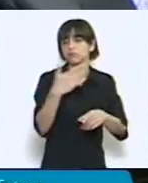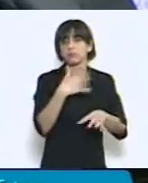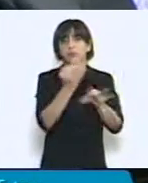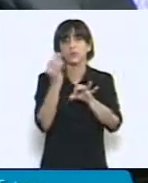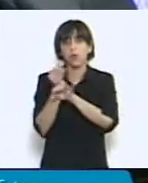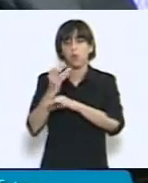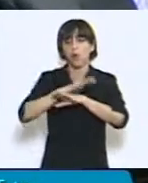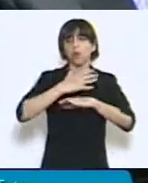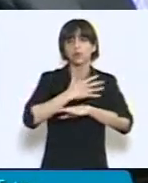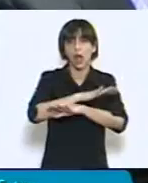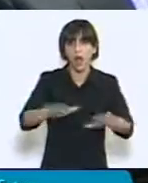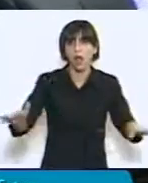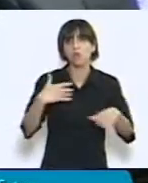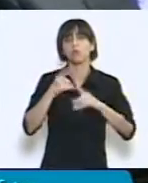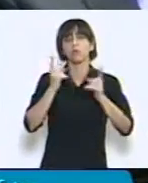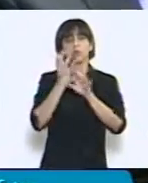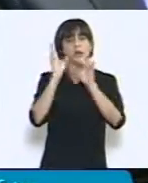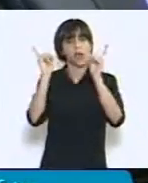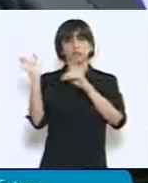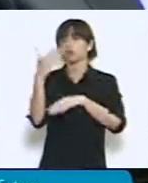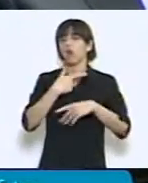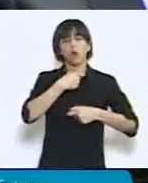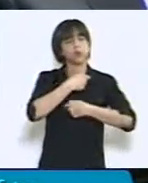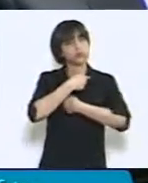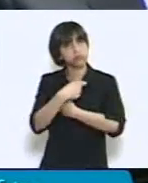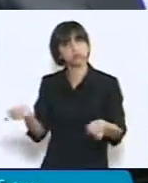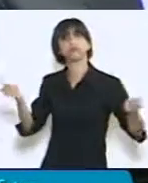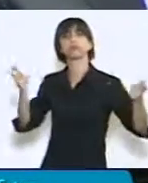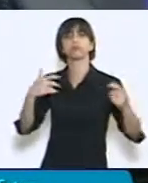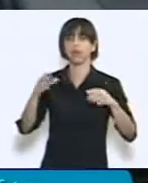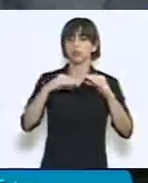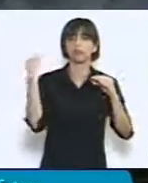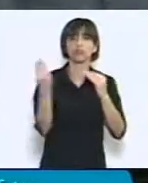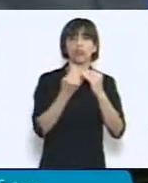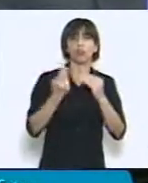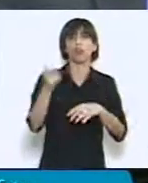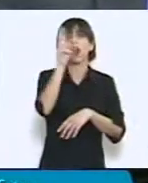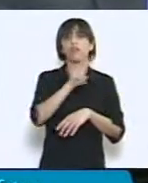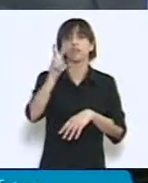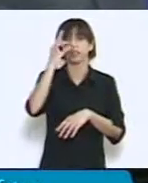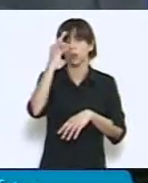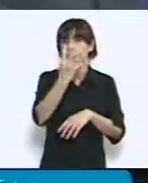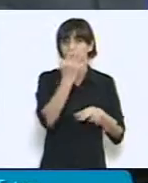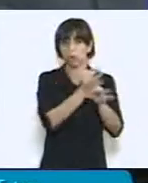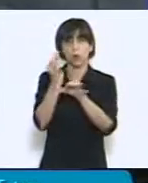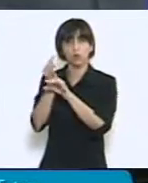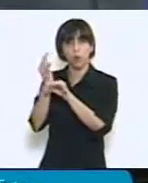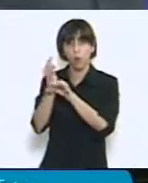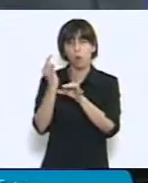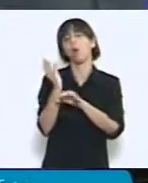.291 netbooks repartidas en 224 establecimientos educativos.